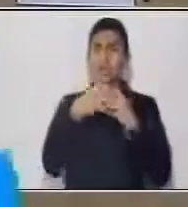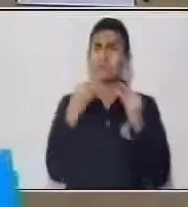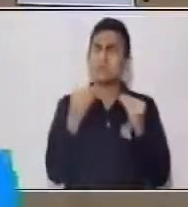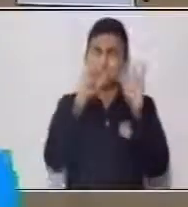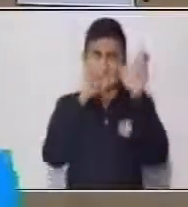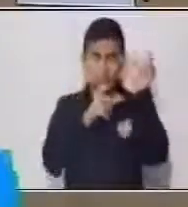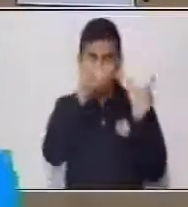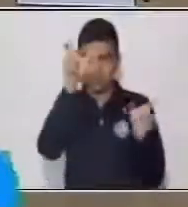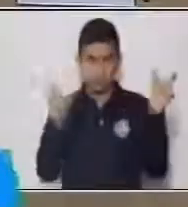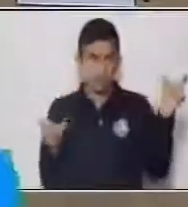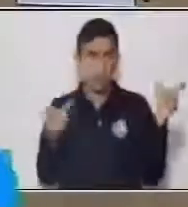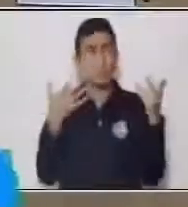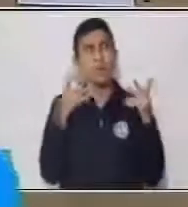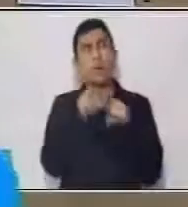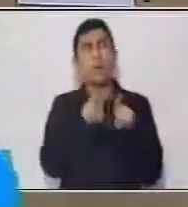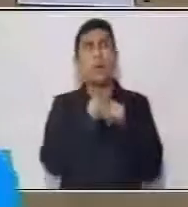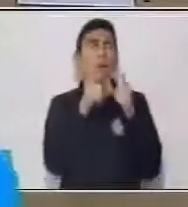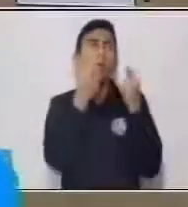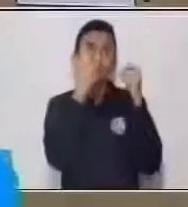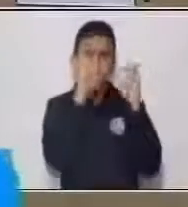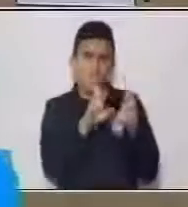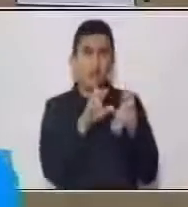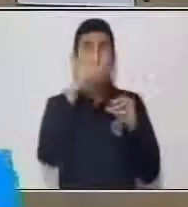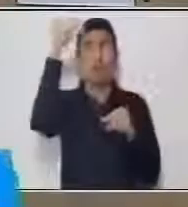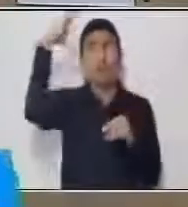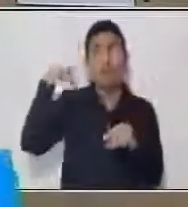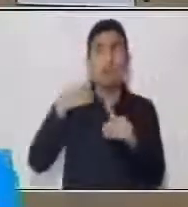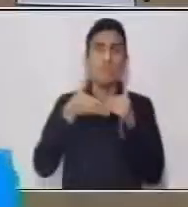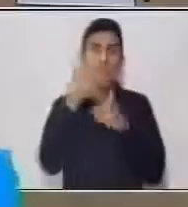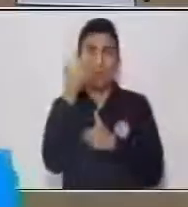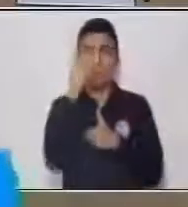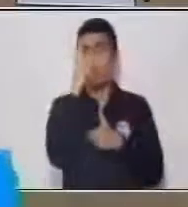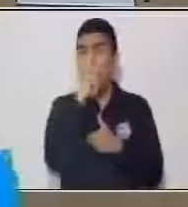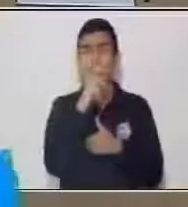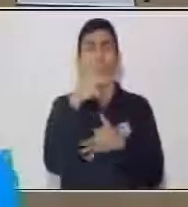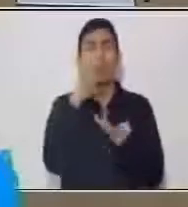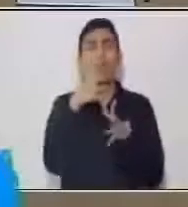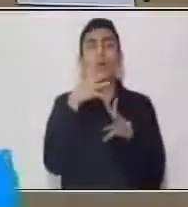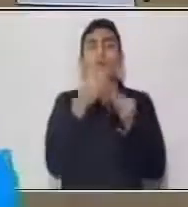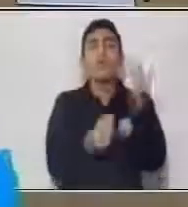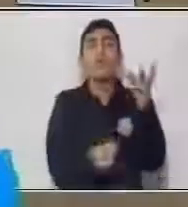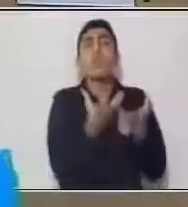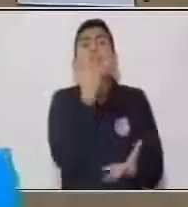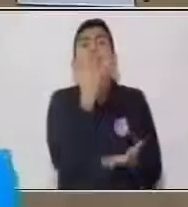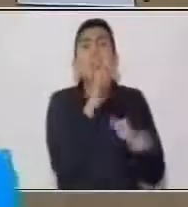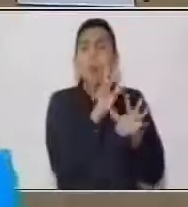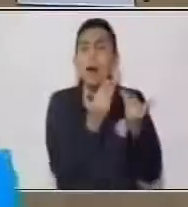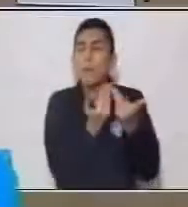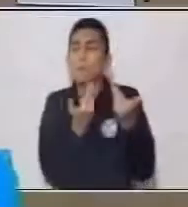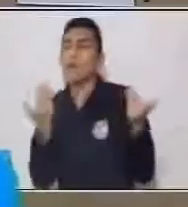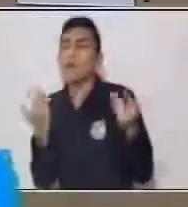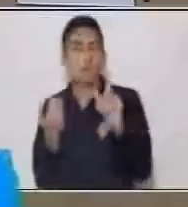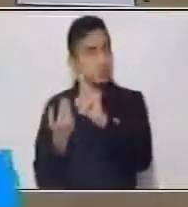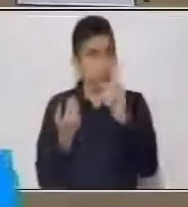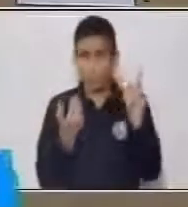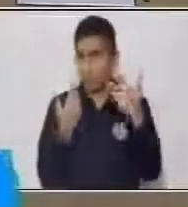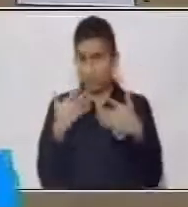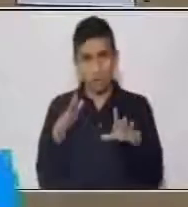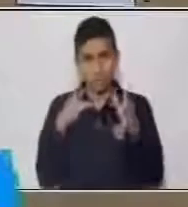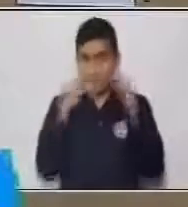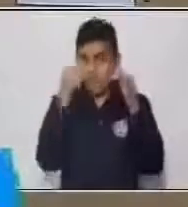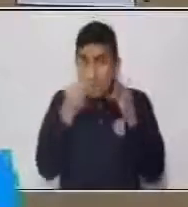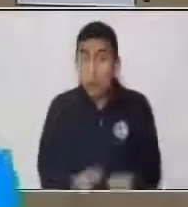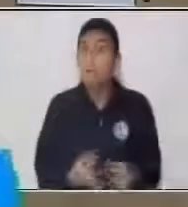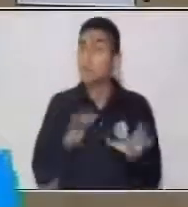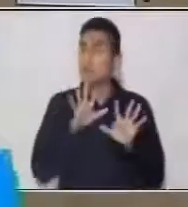humanidad, una oportunidad de luz fácil sin tener que usar fuego. Aparte, es más seguro, aunque